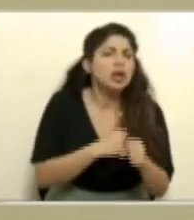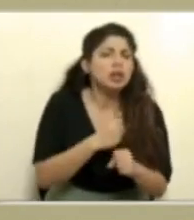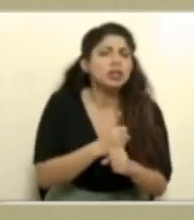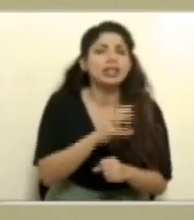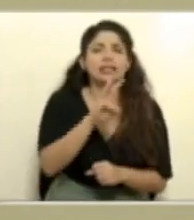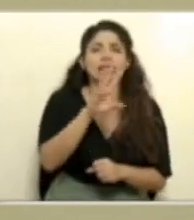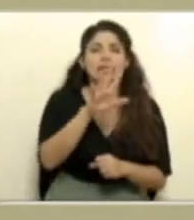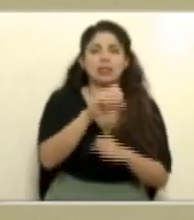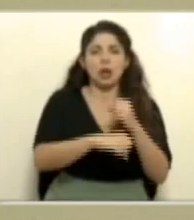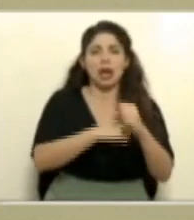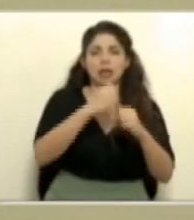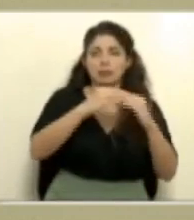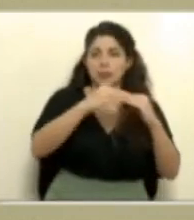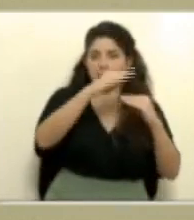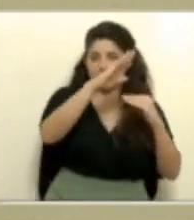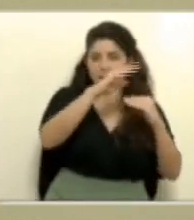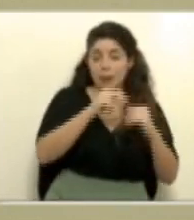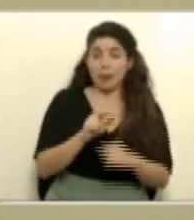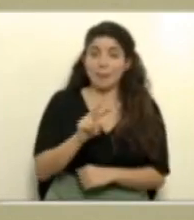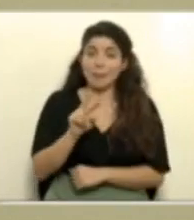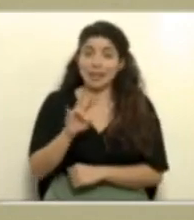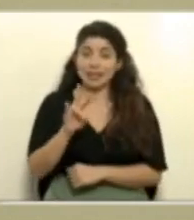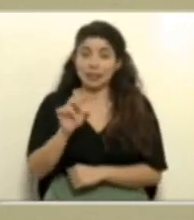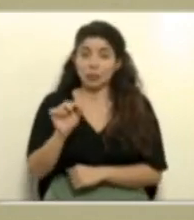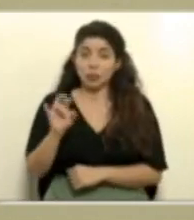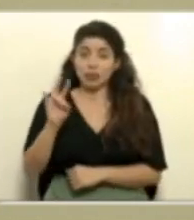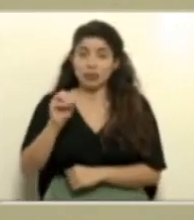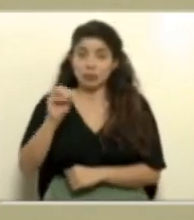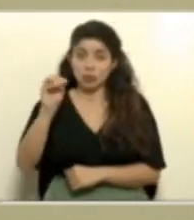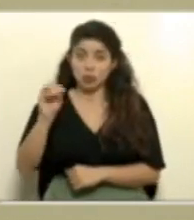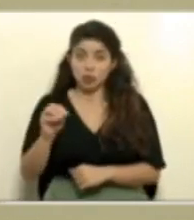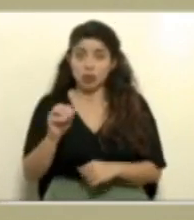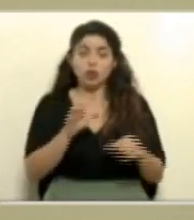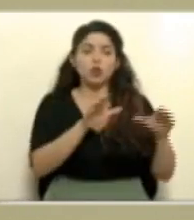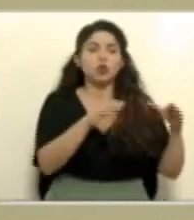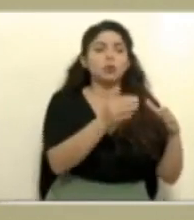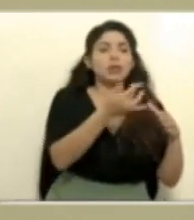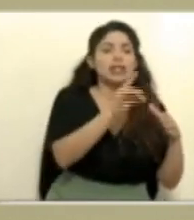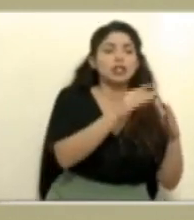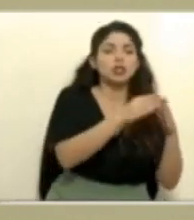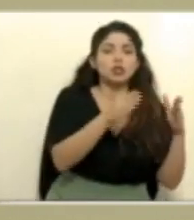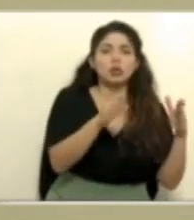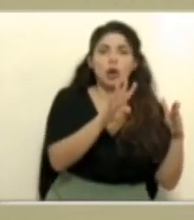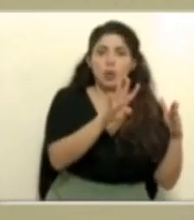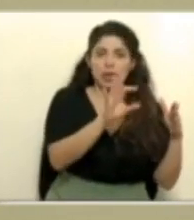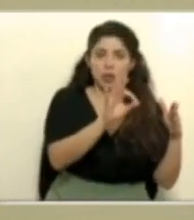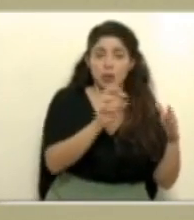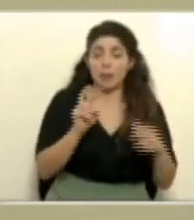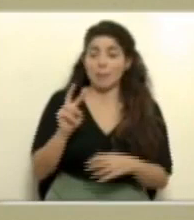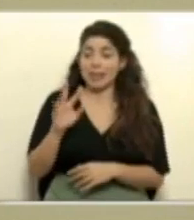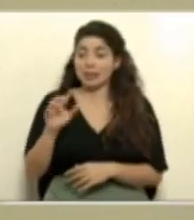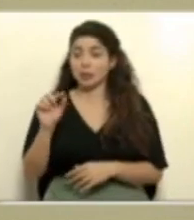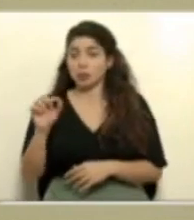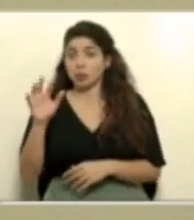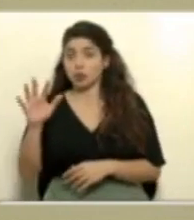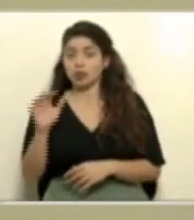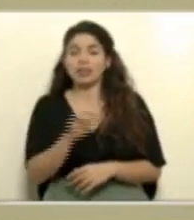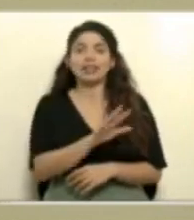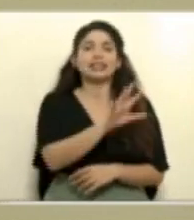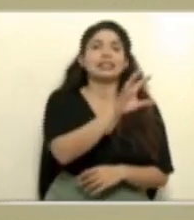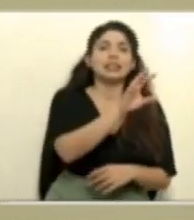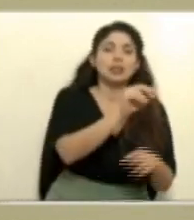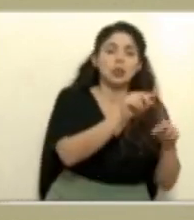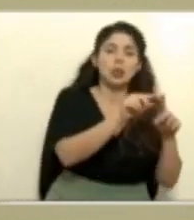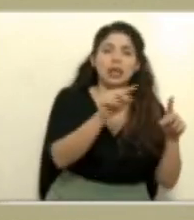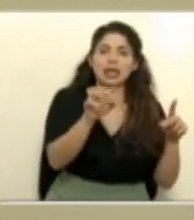años y más. El 27.7% en el grupo de 18 a 49. El 25.5% en el grupo de edad de 50